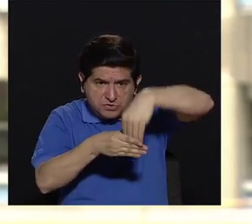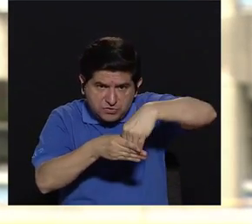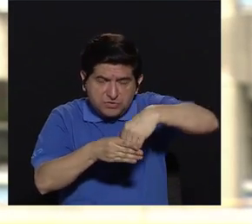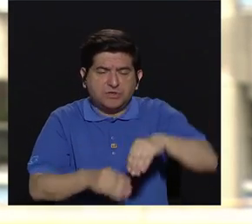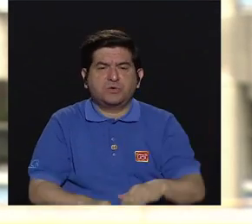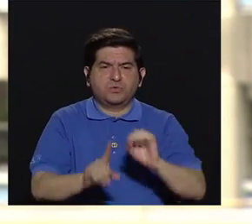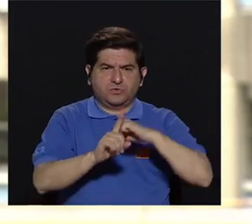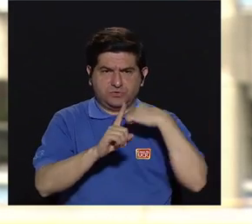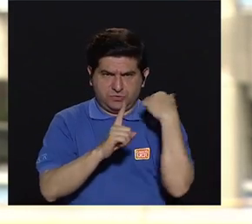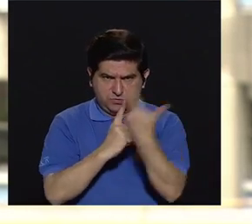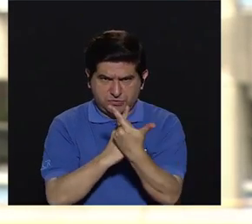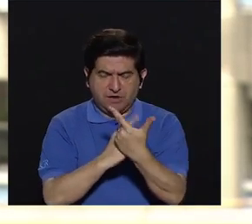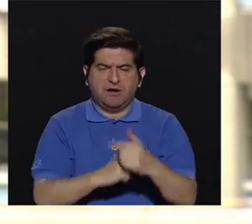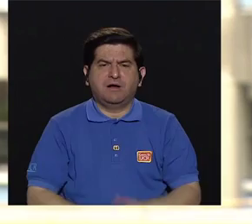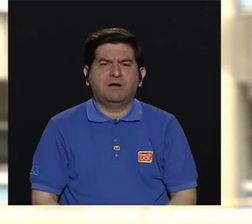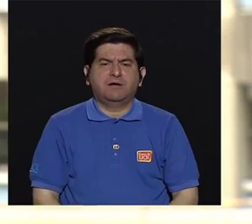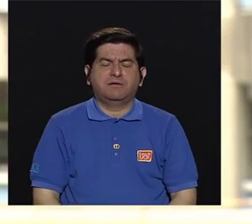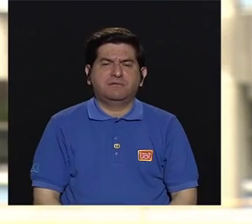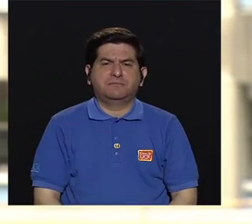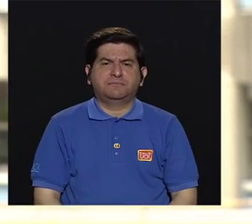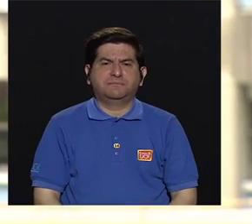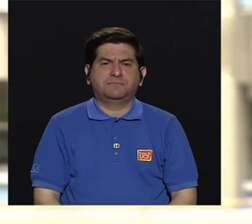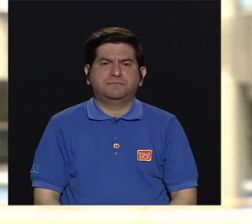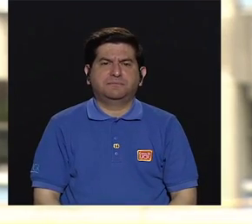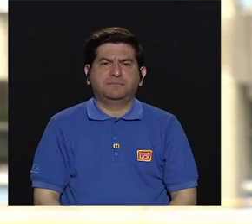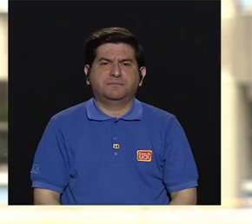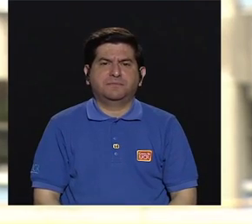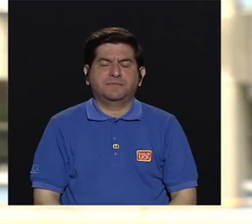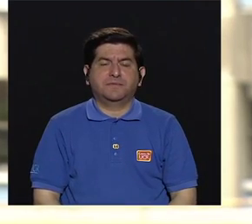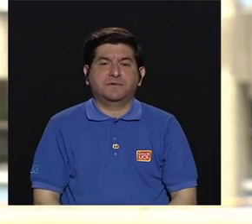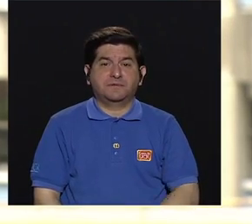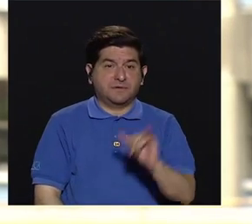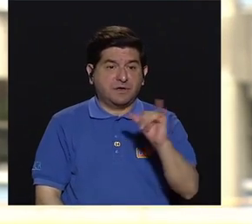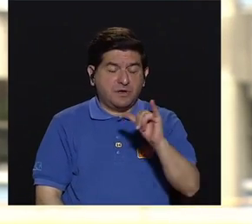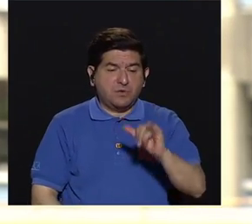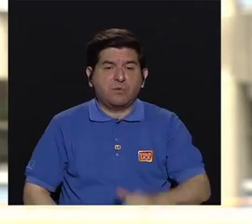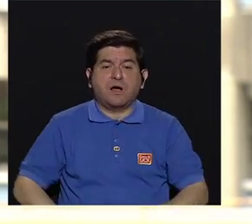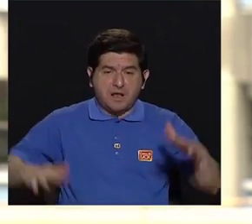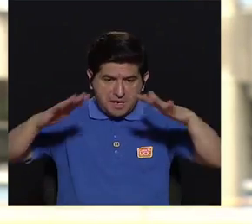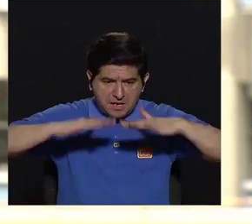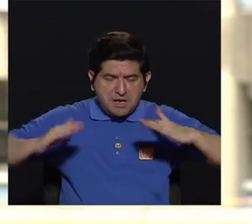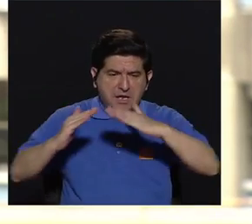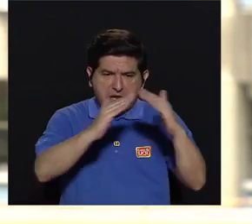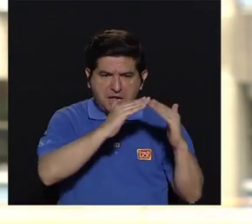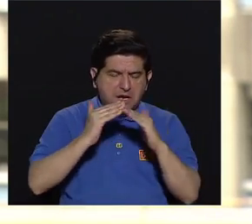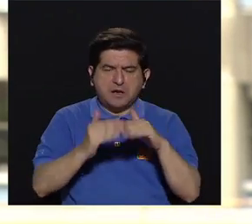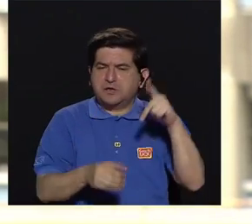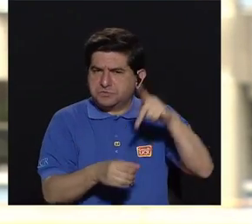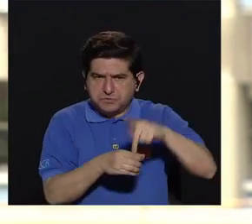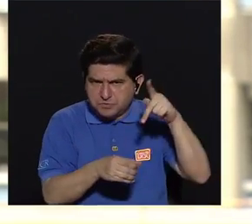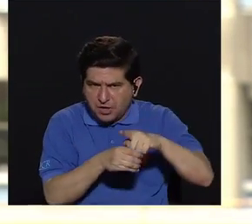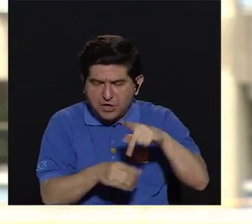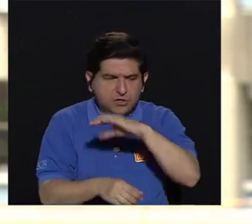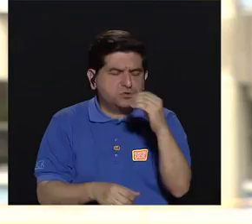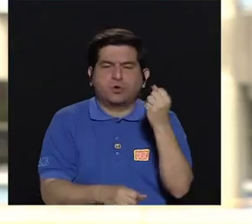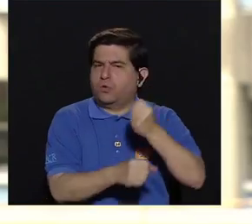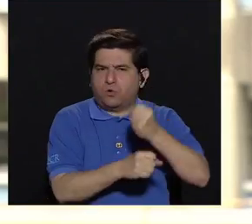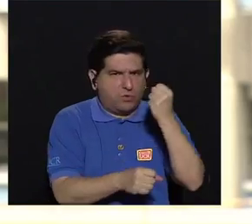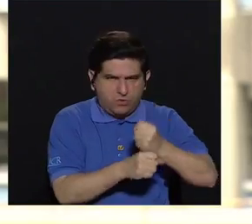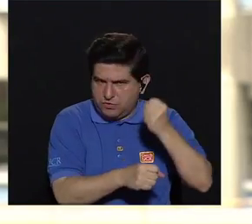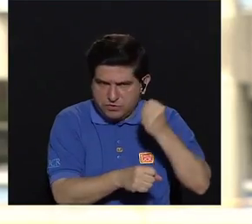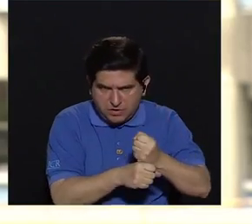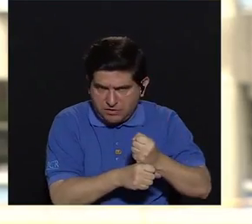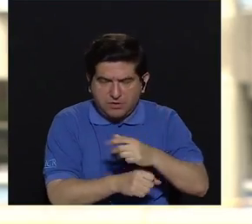de la sociedad, poder integrarse dentro del espacio urbano, dentro del espacio